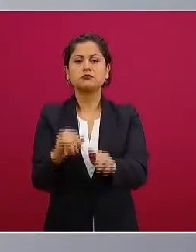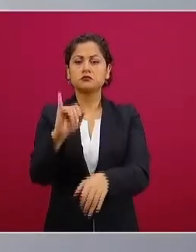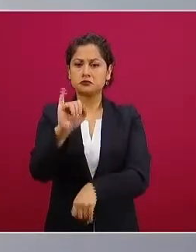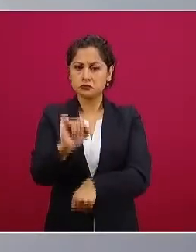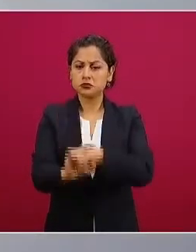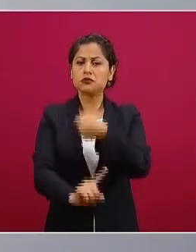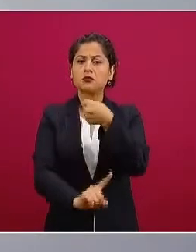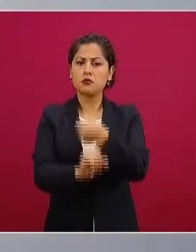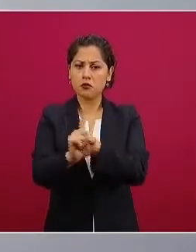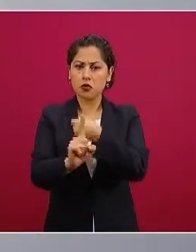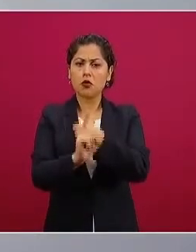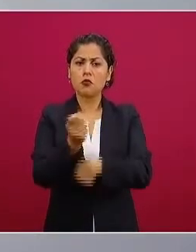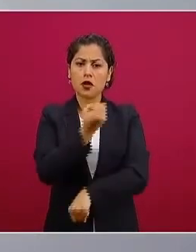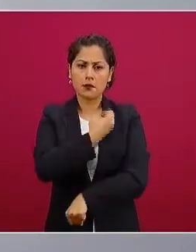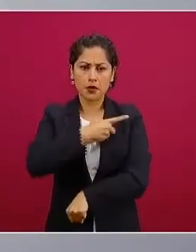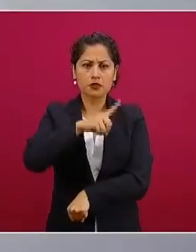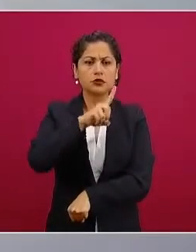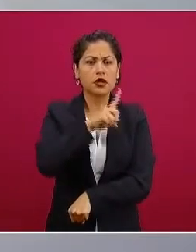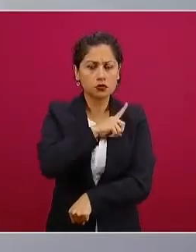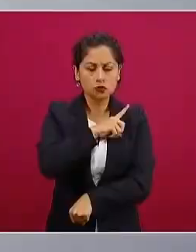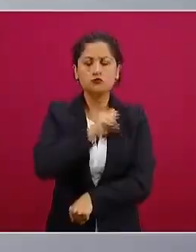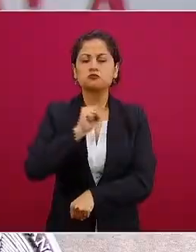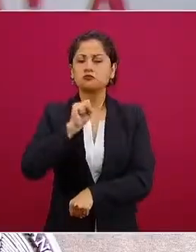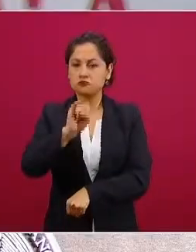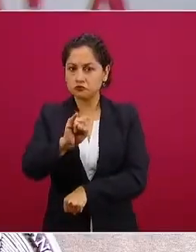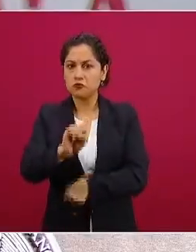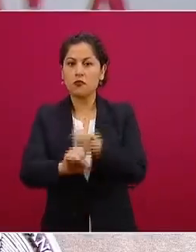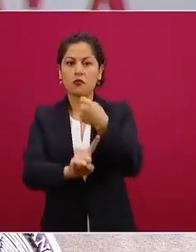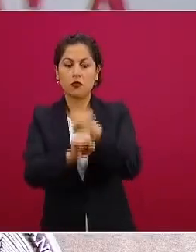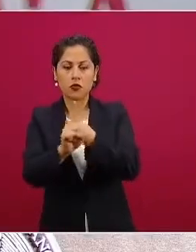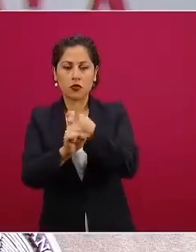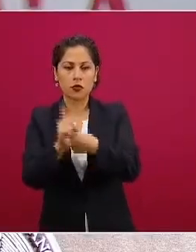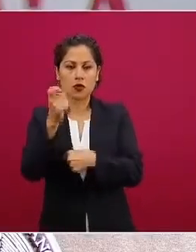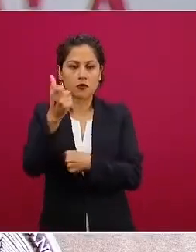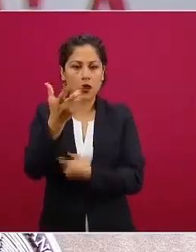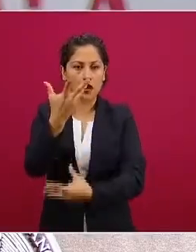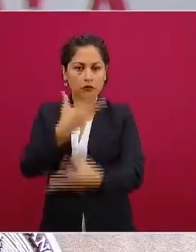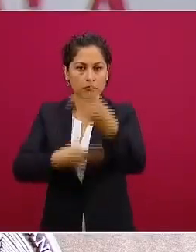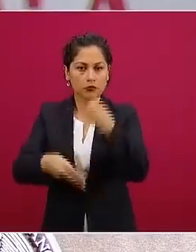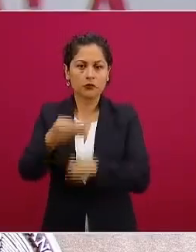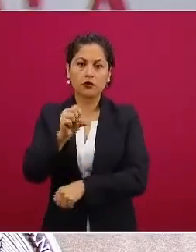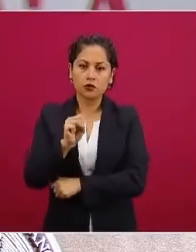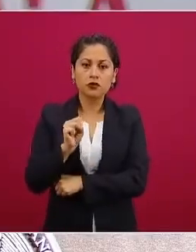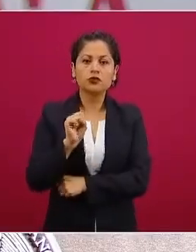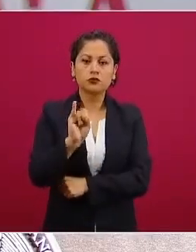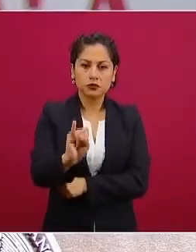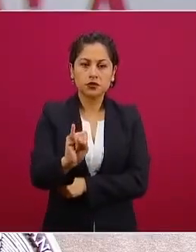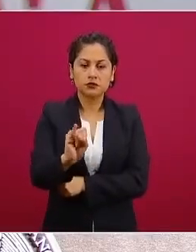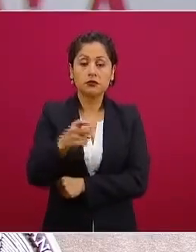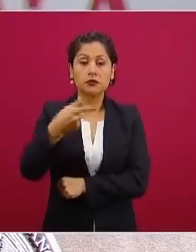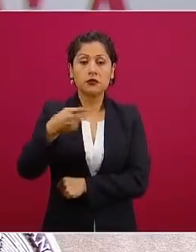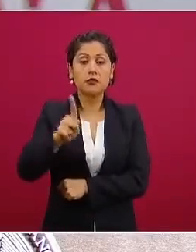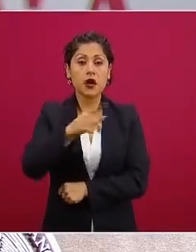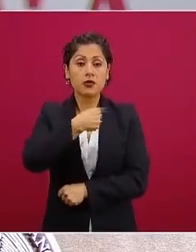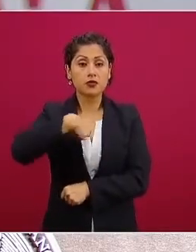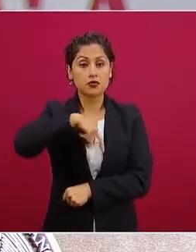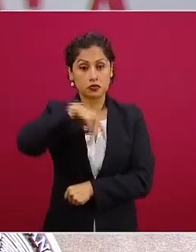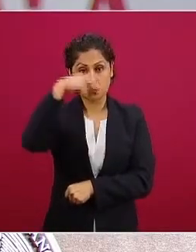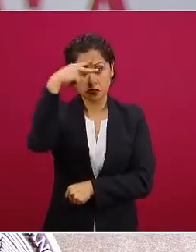la crisis económica o de cualquier índole,